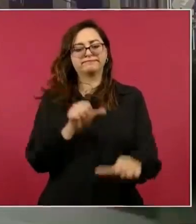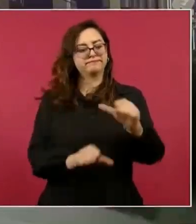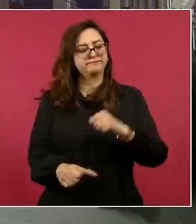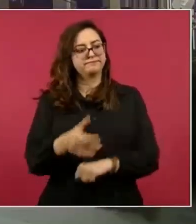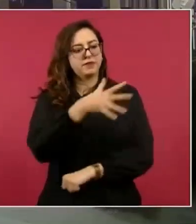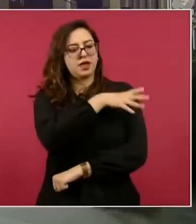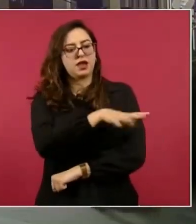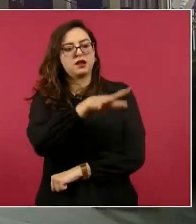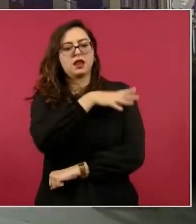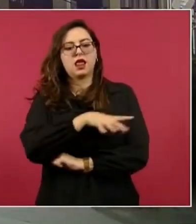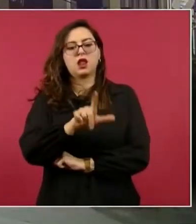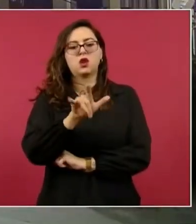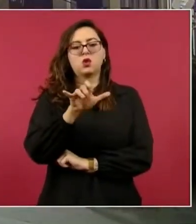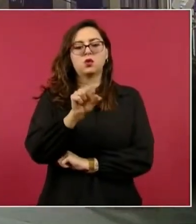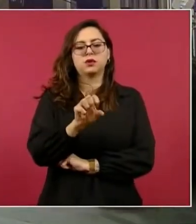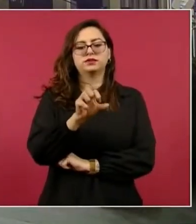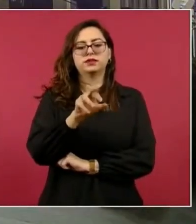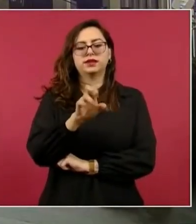Sandoval.